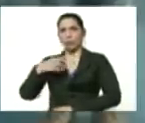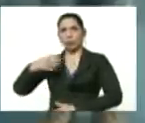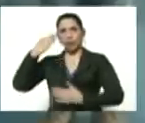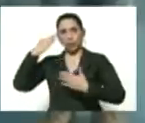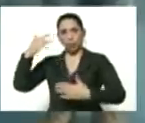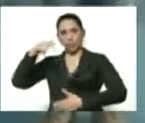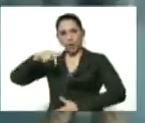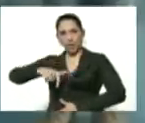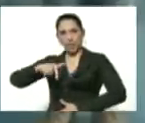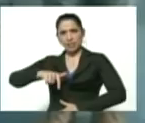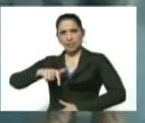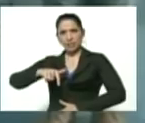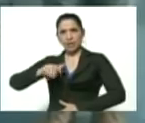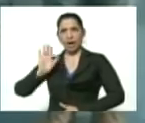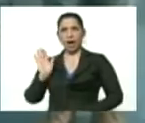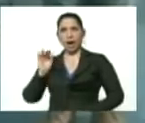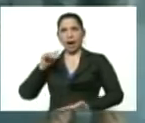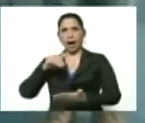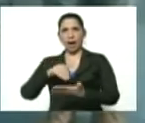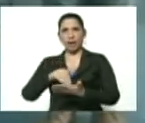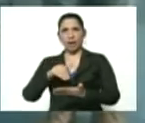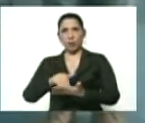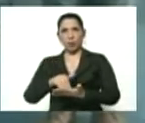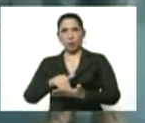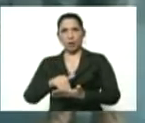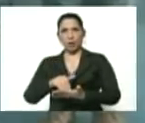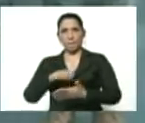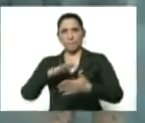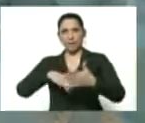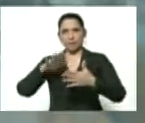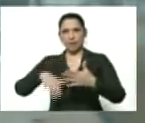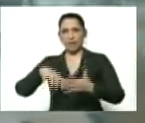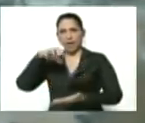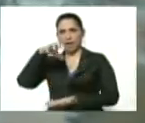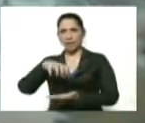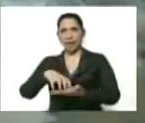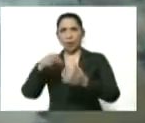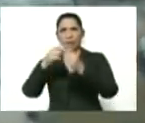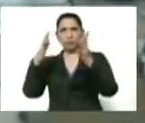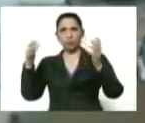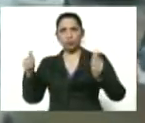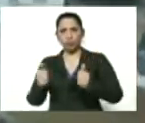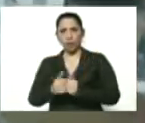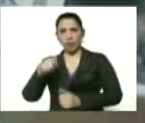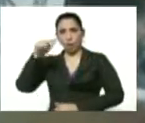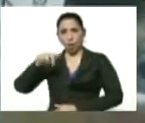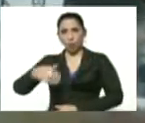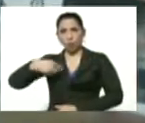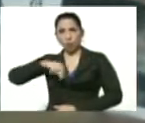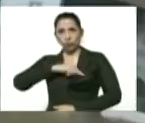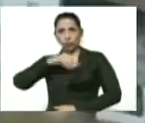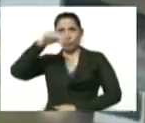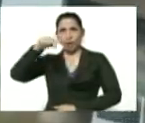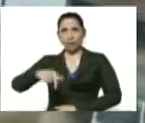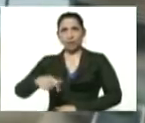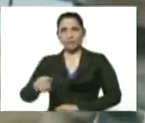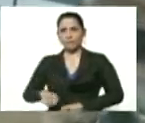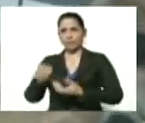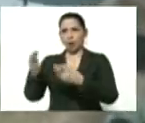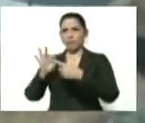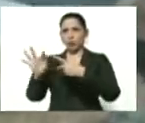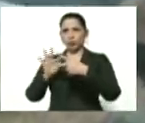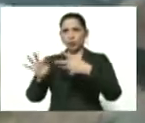saludamos desde aquí desde Aragua de Barcelona del estado Anzuategui hoy estamos nosotros poniendo en